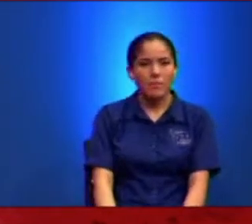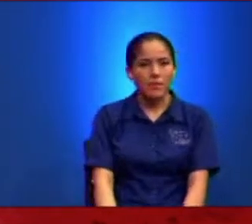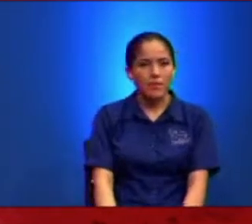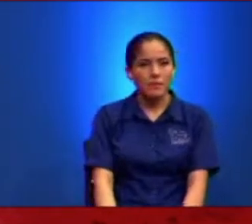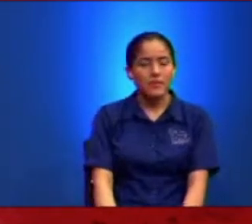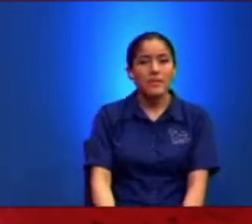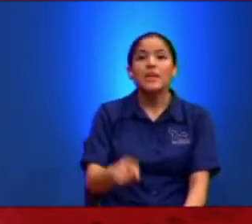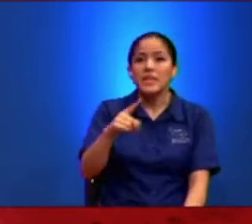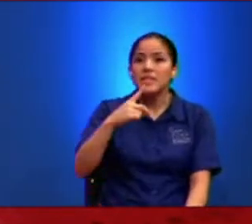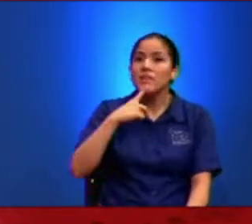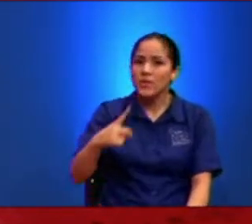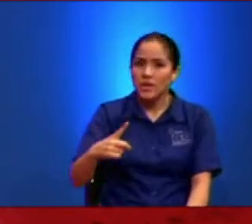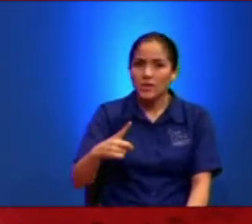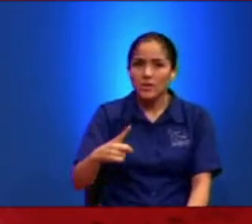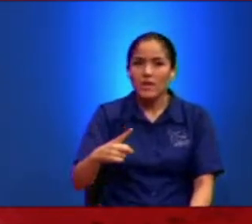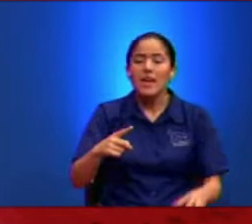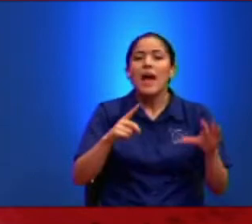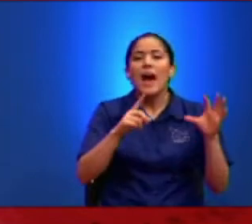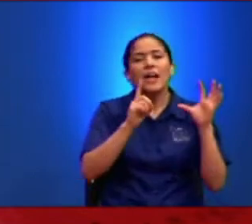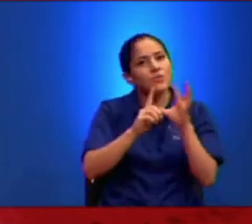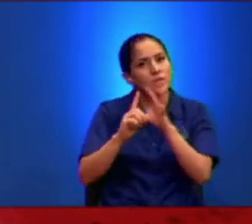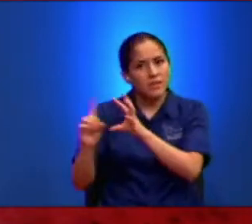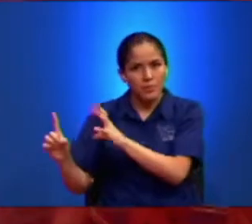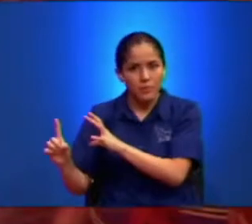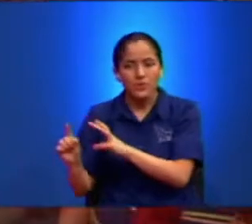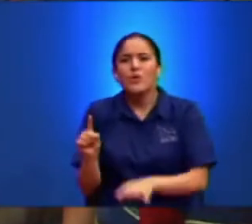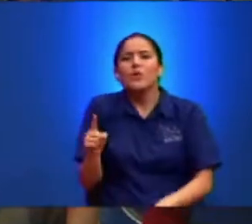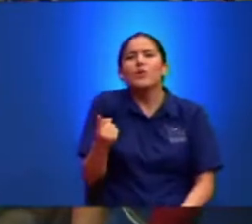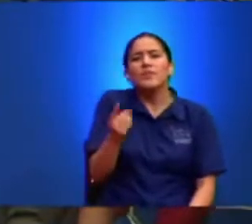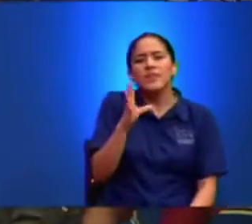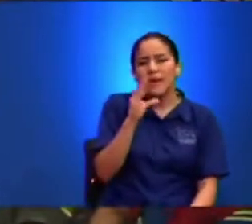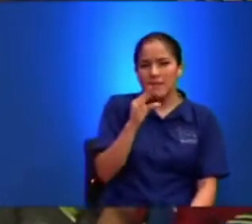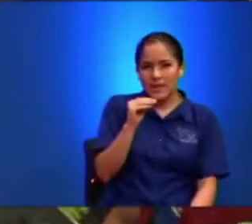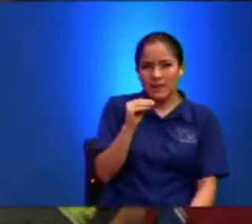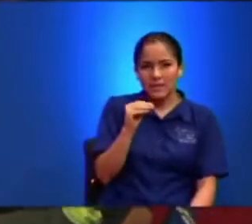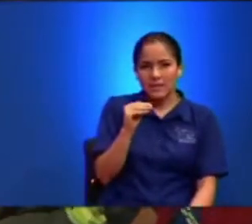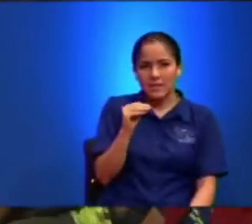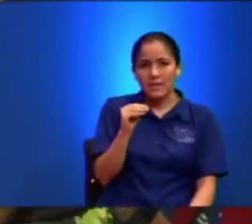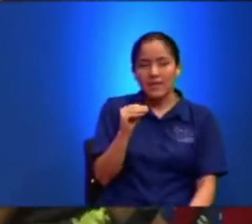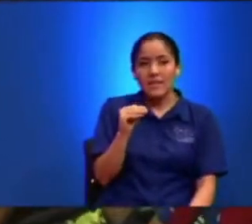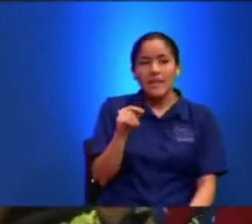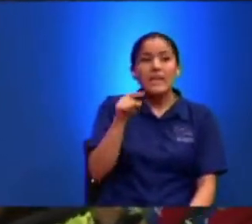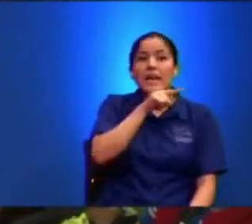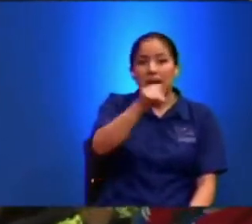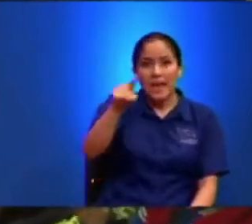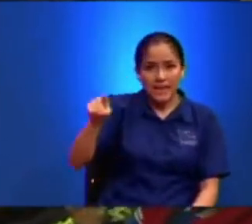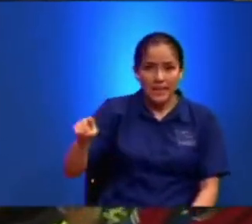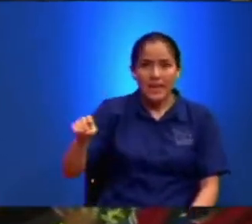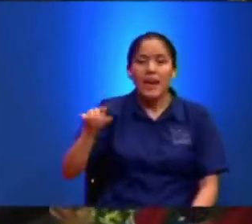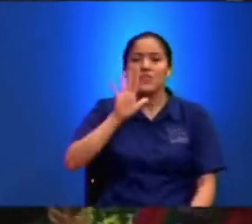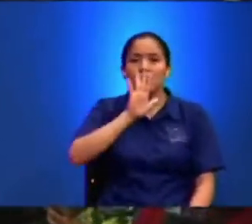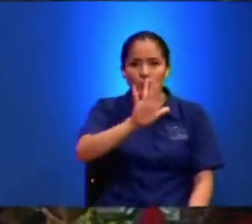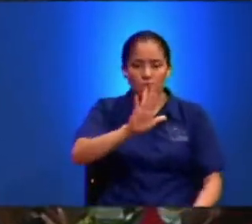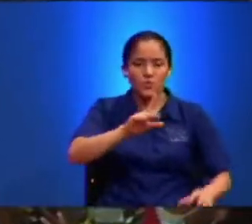Se Lo Dijo A Los Disípulos Ahí Hermano Con Quienes Estaba Dijo A Sus Disípulos